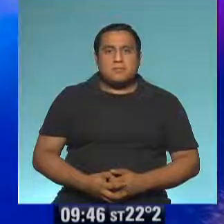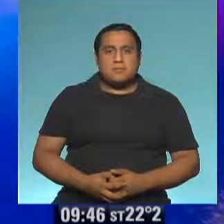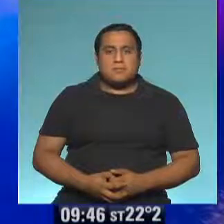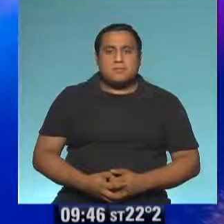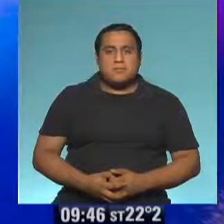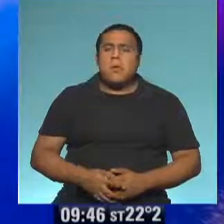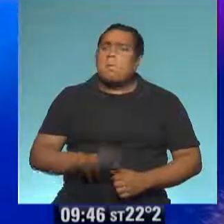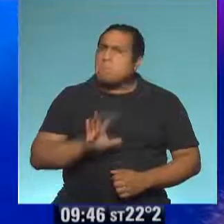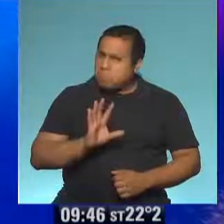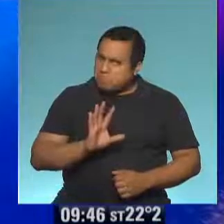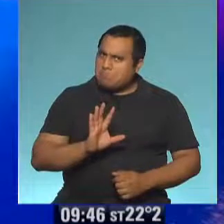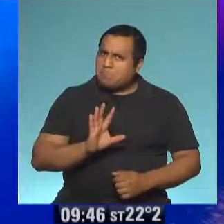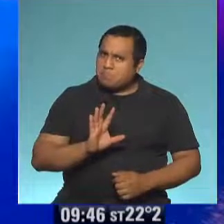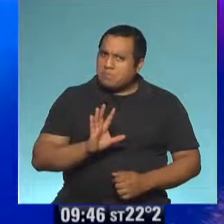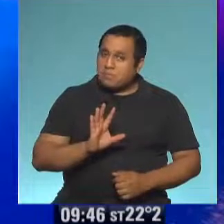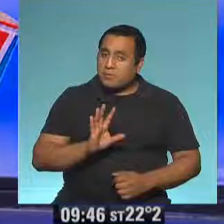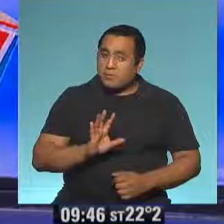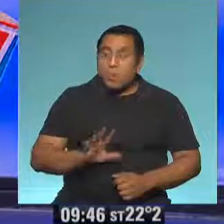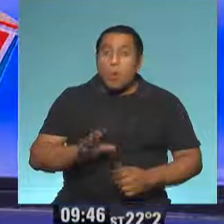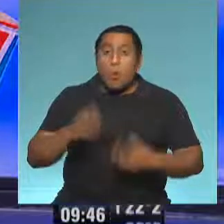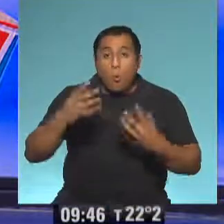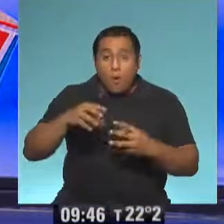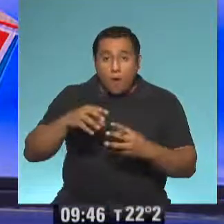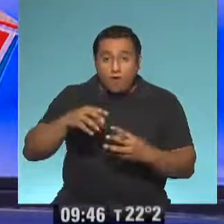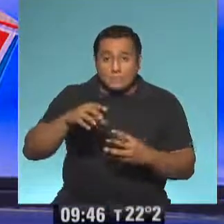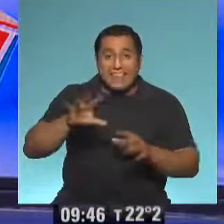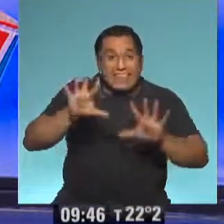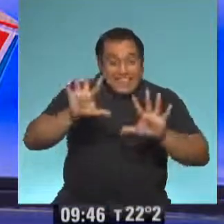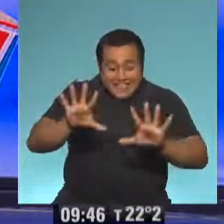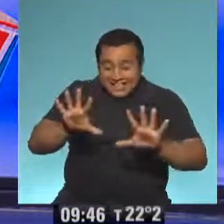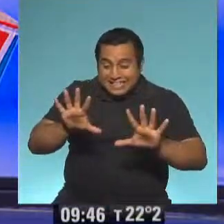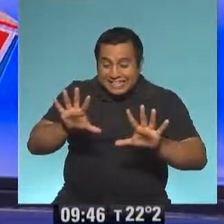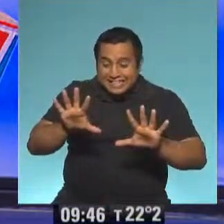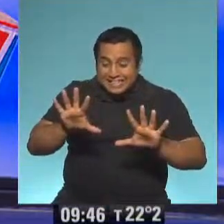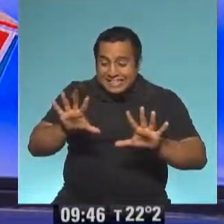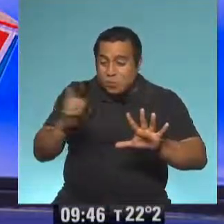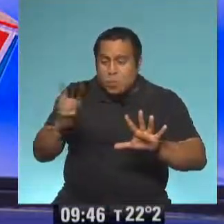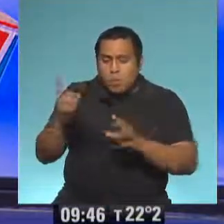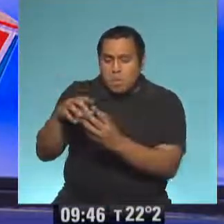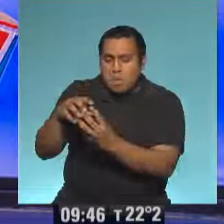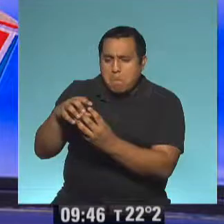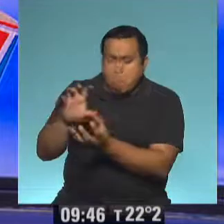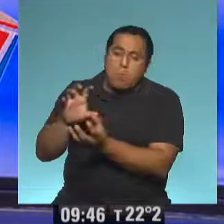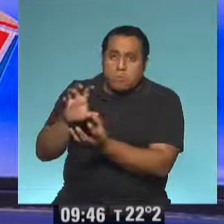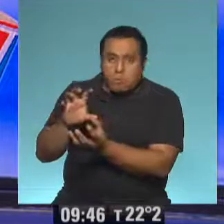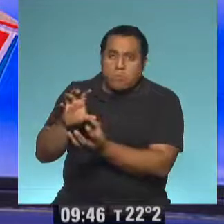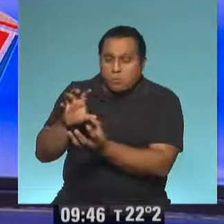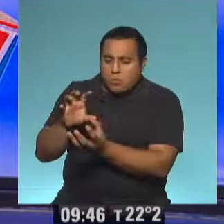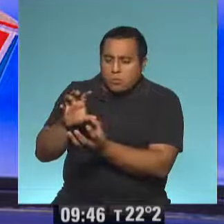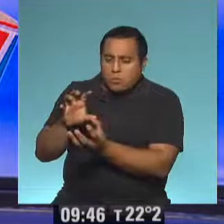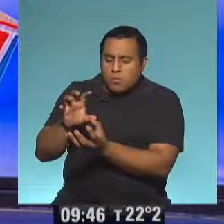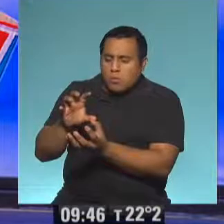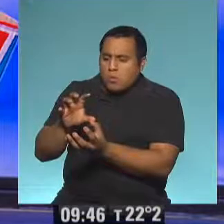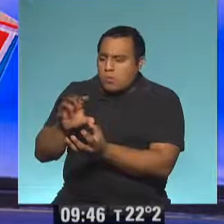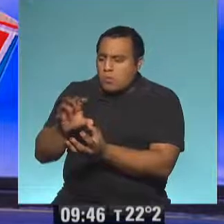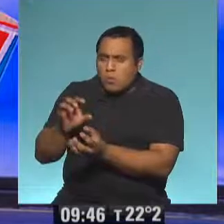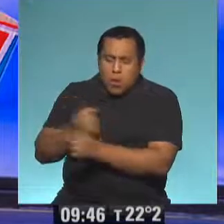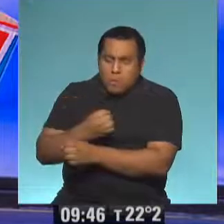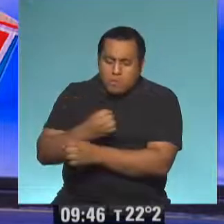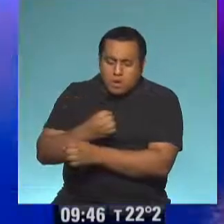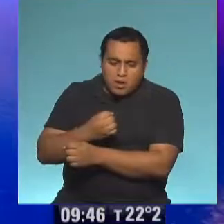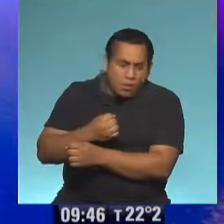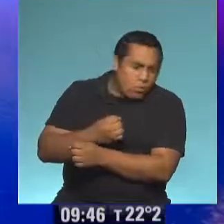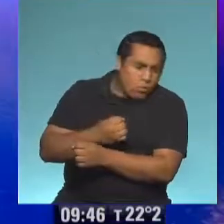Pero de los diez huevos que tenía, uno se reventó. Y solo le quedaron nueve